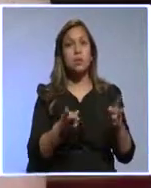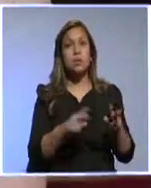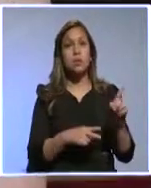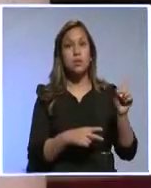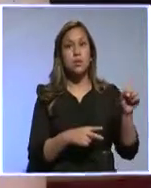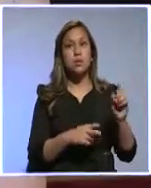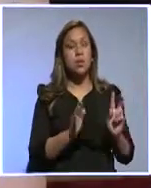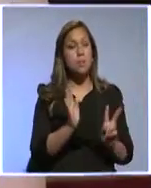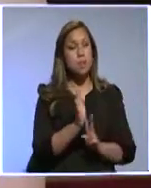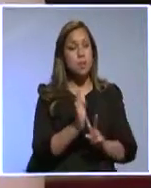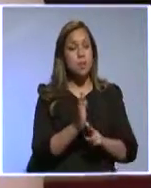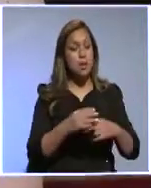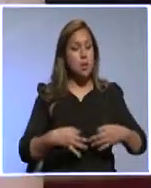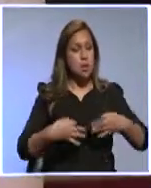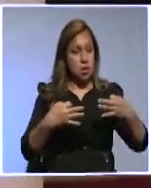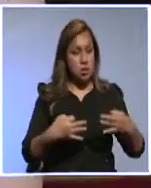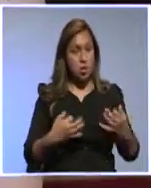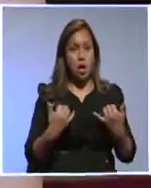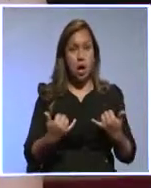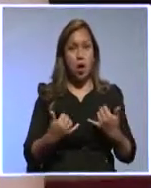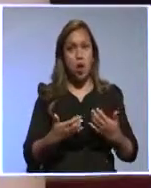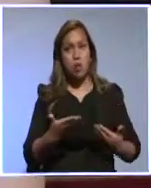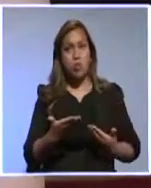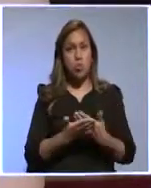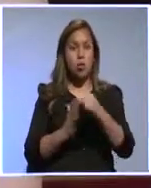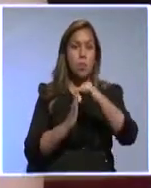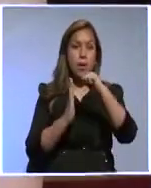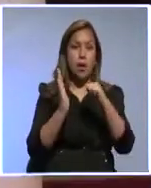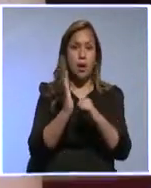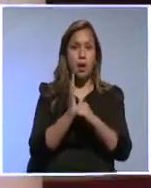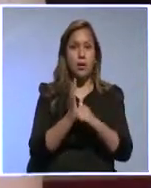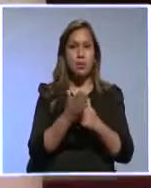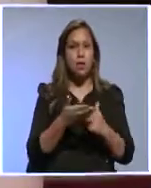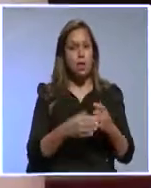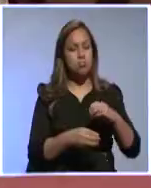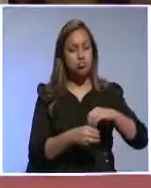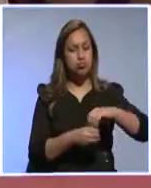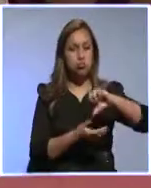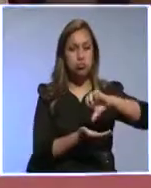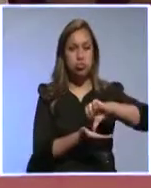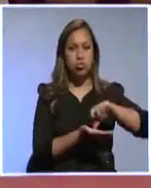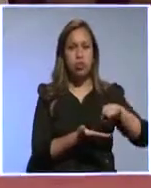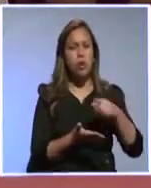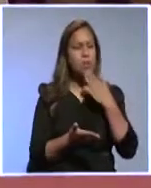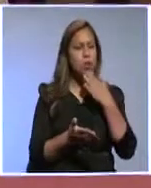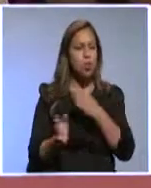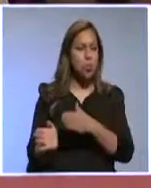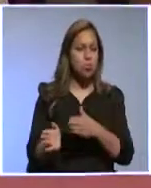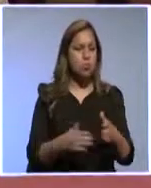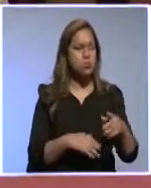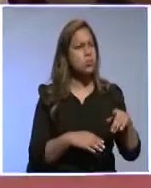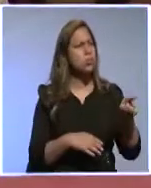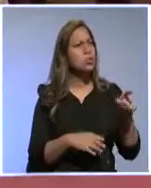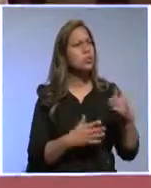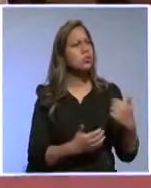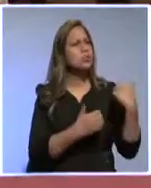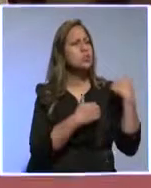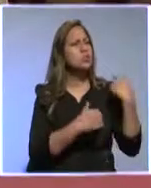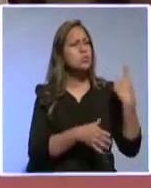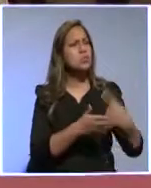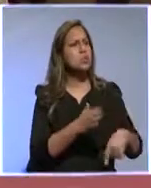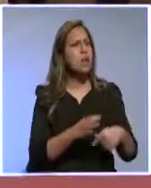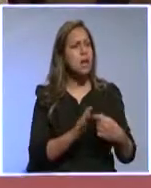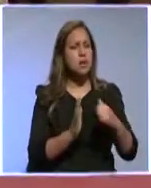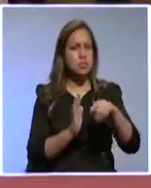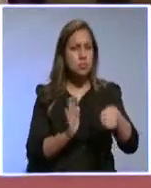asentamientos humanos. Hoy estamos abocados a hablar de la nueva agenda urbana. ¿Cuál es el papel en este caso de la banca de desarrollo para que estas